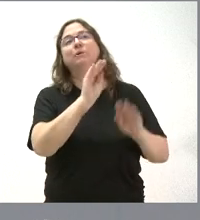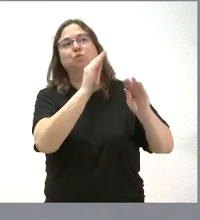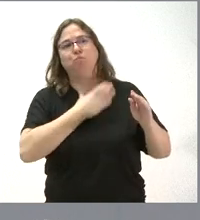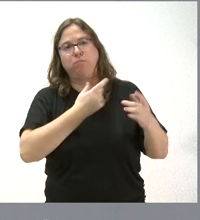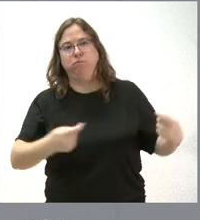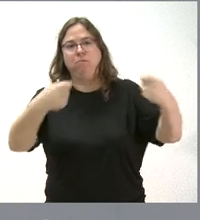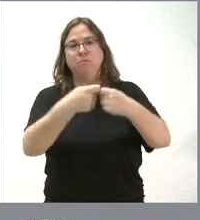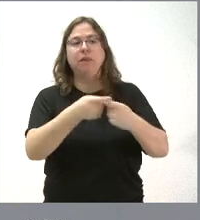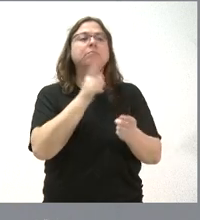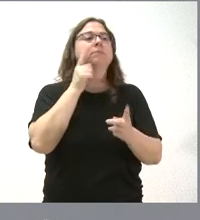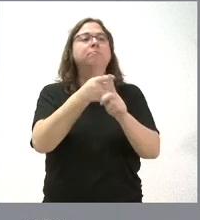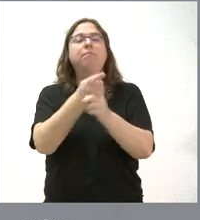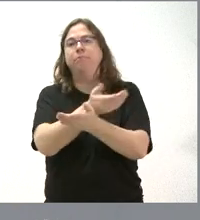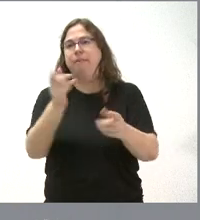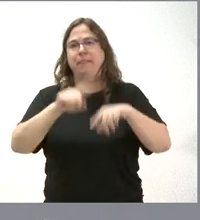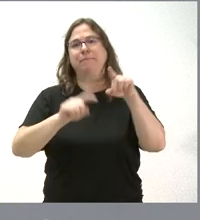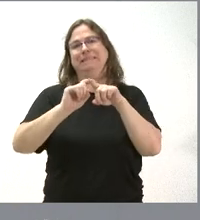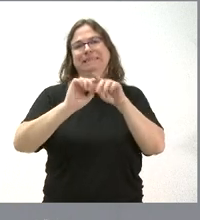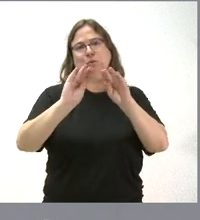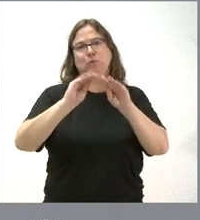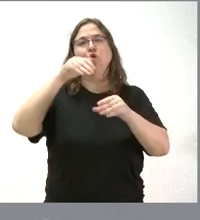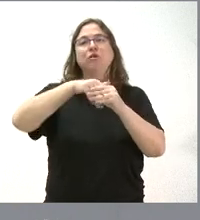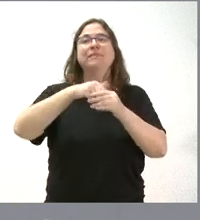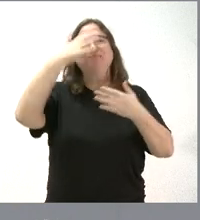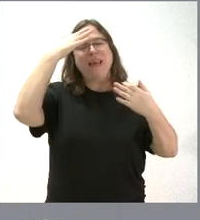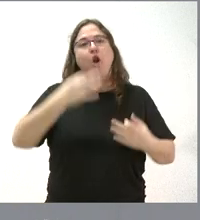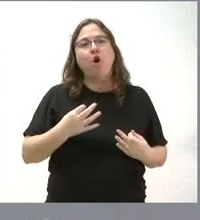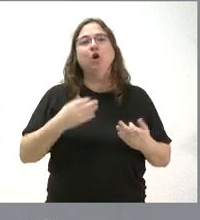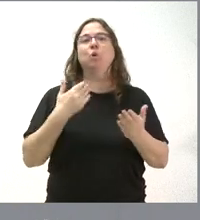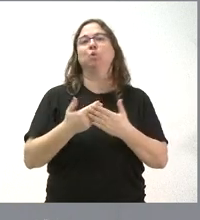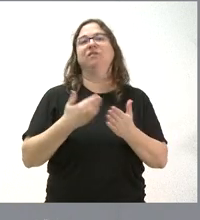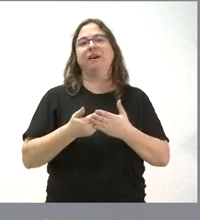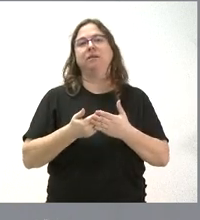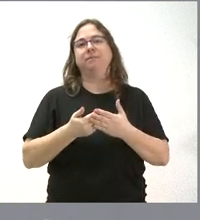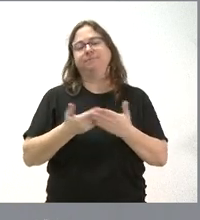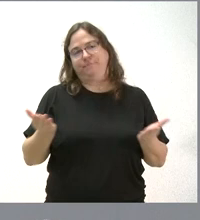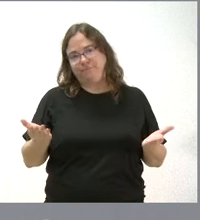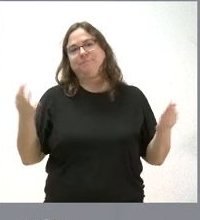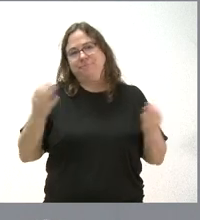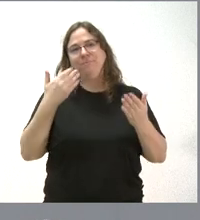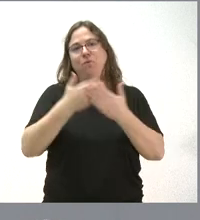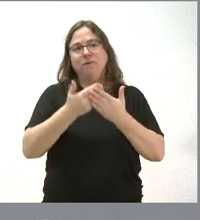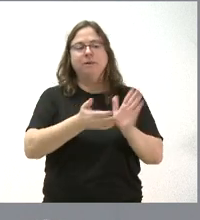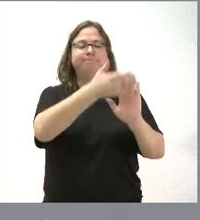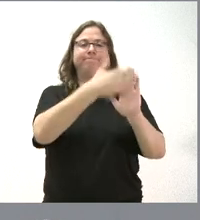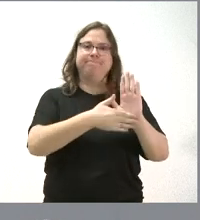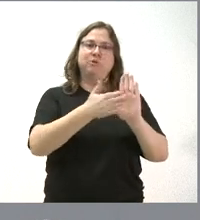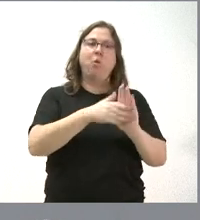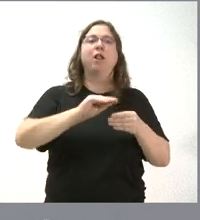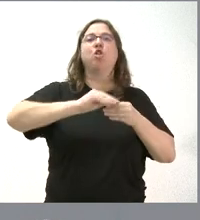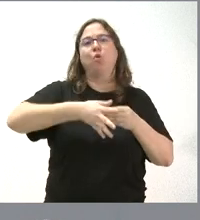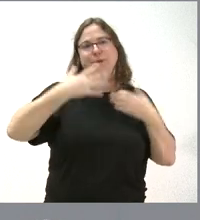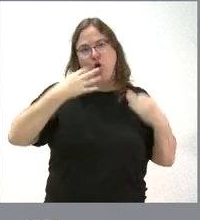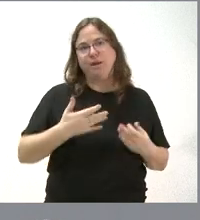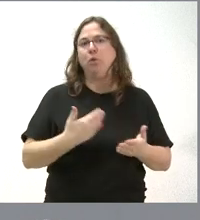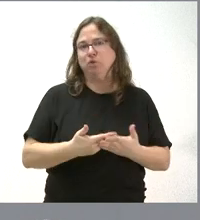destinan a una u otra finalidad en función de las características y contenidos. Lógicamente, la justificación del gasto va a exigir posteriormente la presentación de la documentación